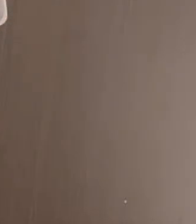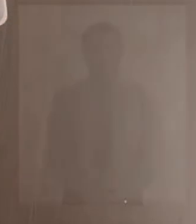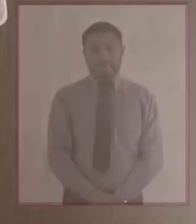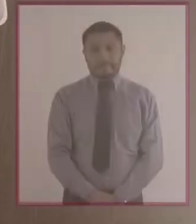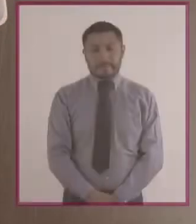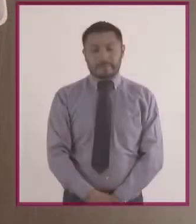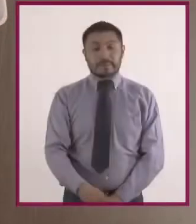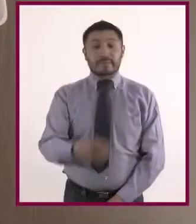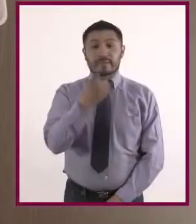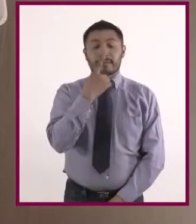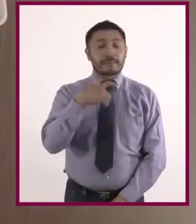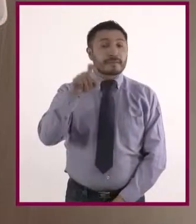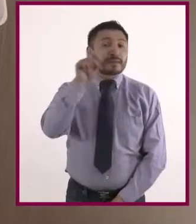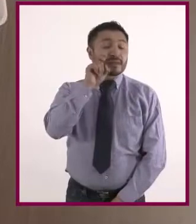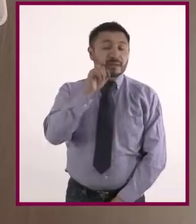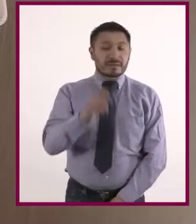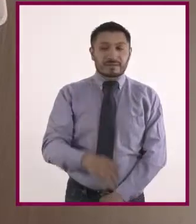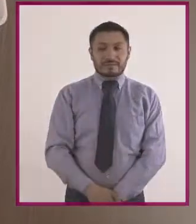Y agarrar nuestro ojito mate.